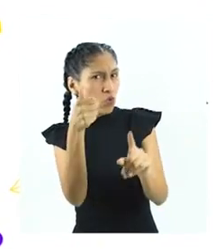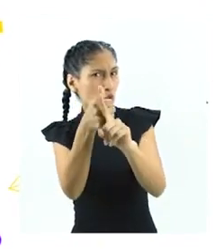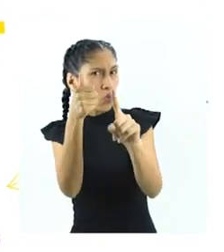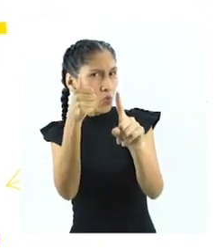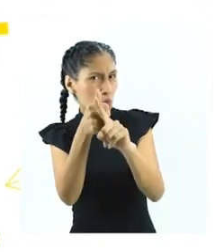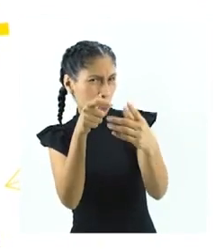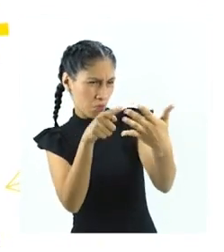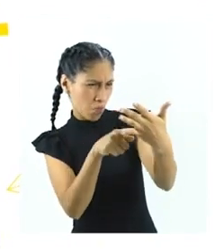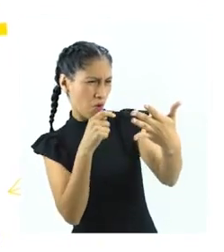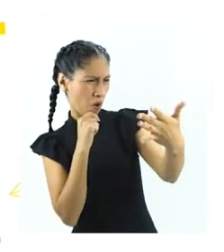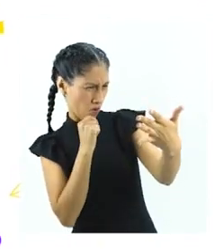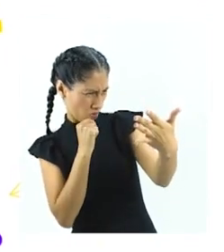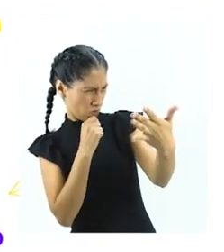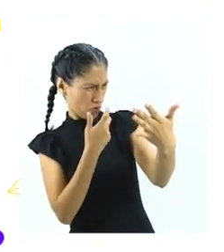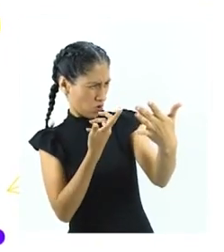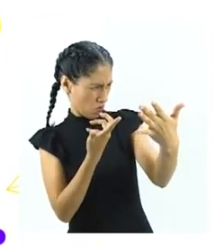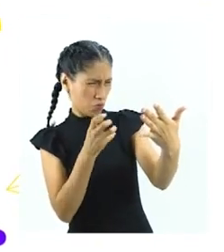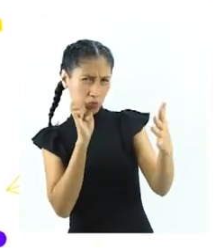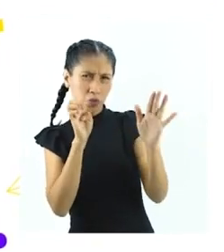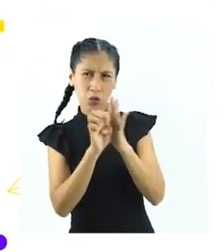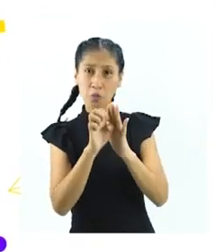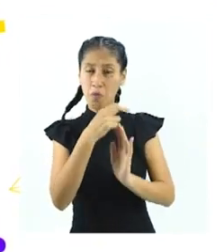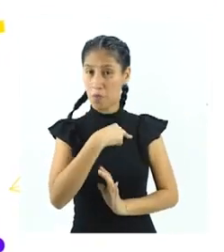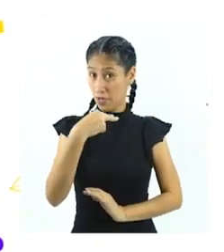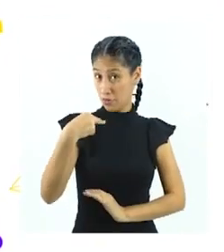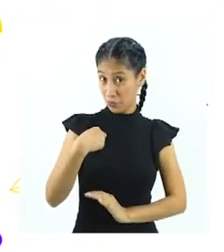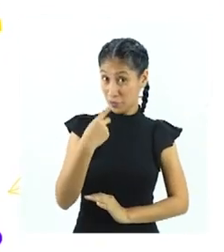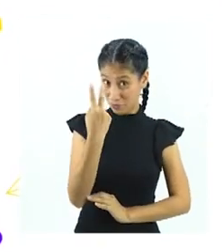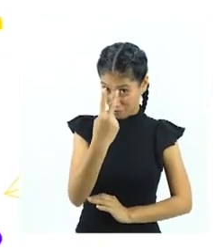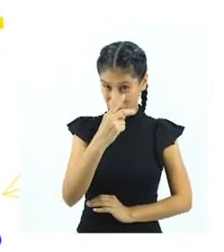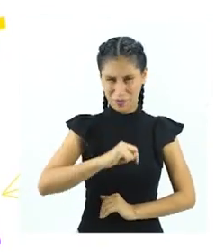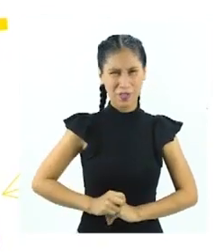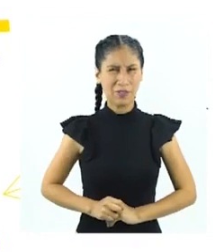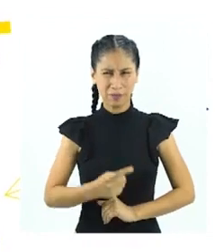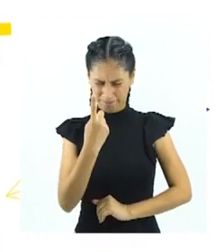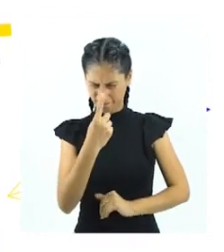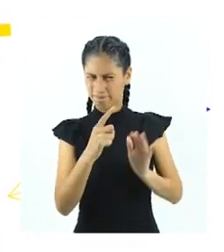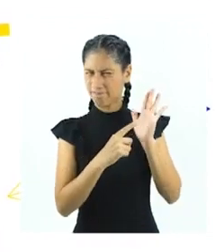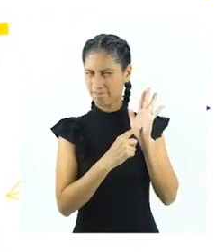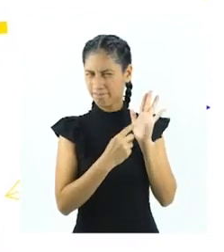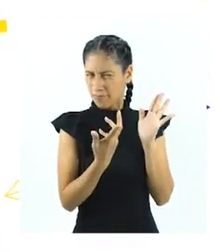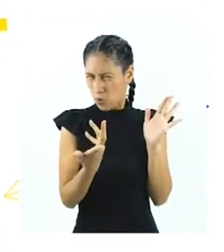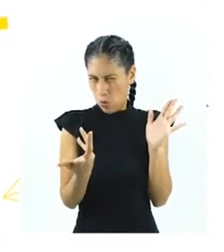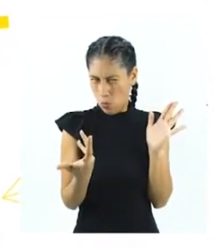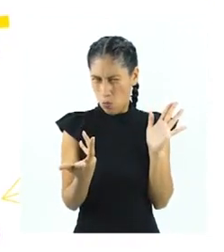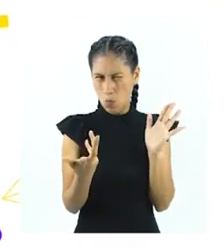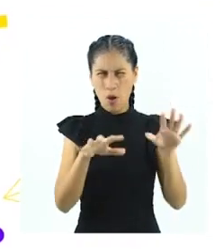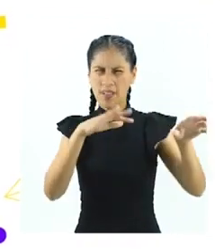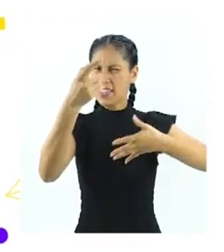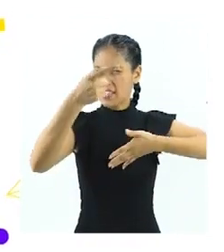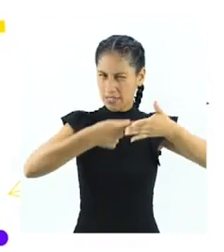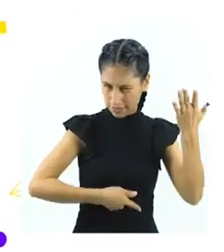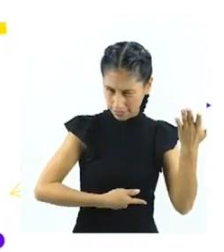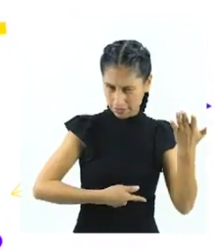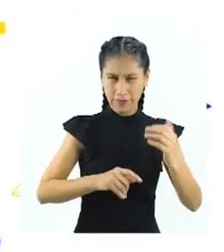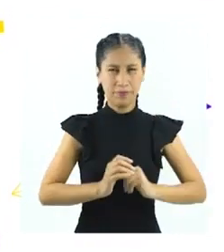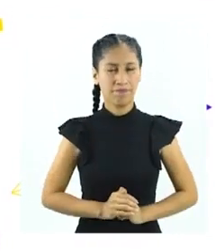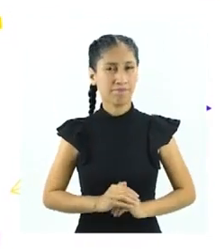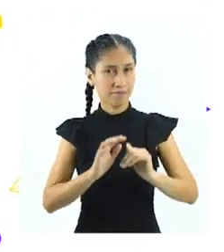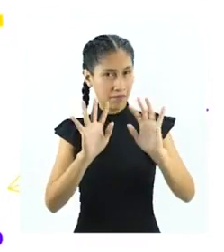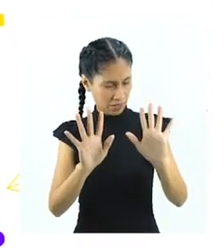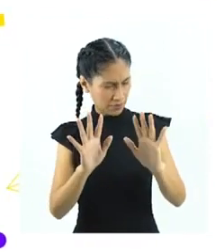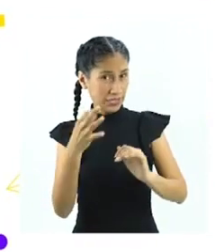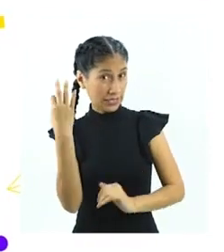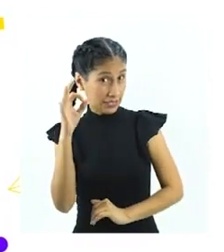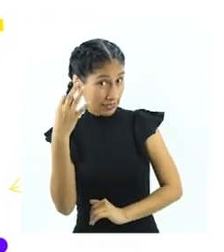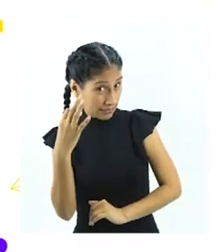cómo comprobarla en la realidad. Para nuestro caso, haremos un experimento controlado. No en todos los casos se hace, pero